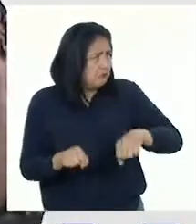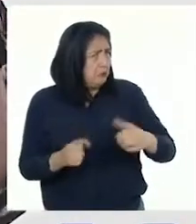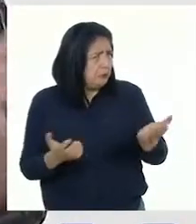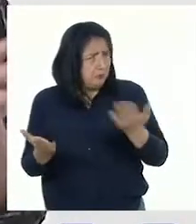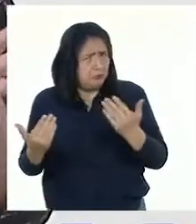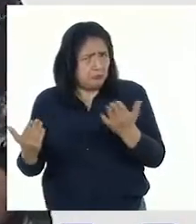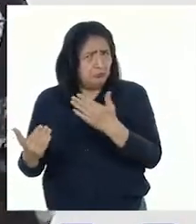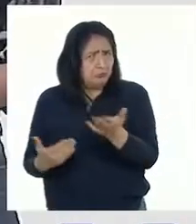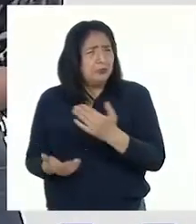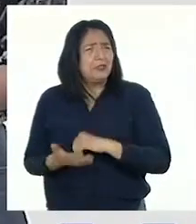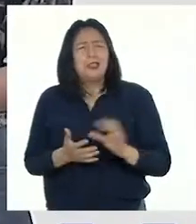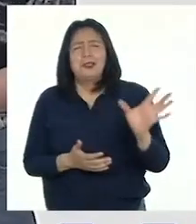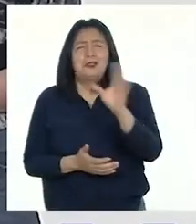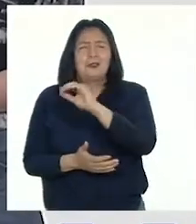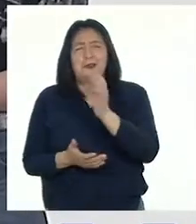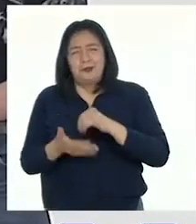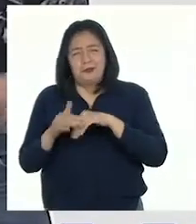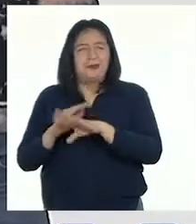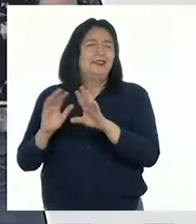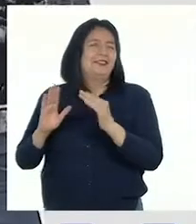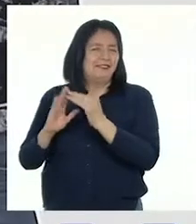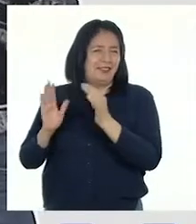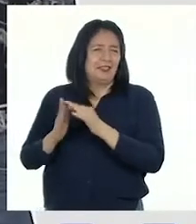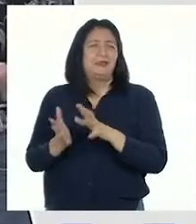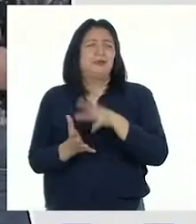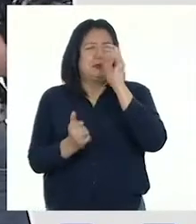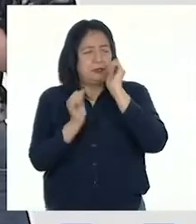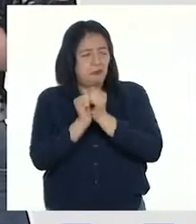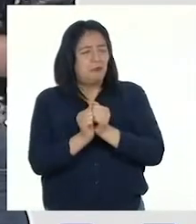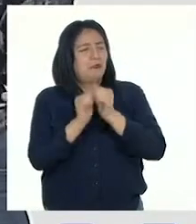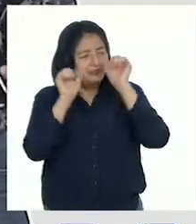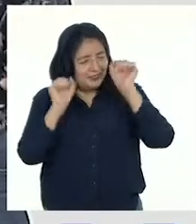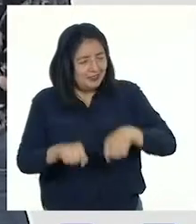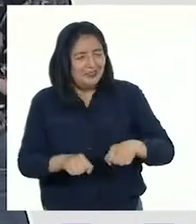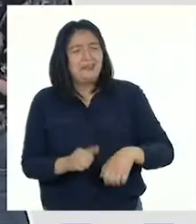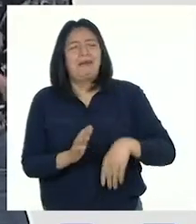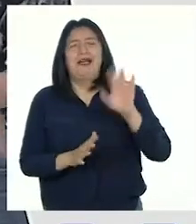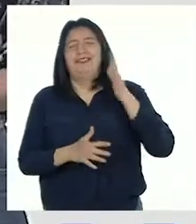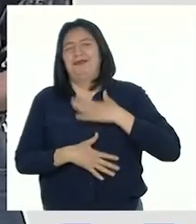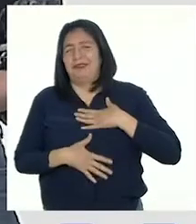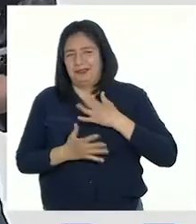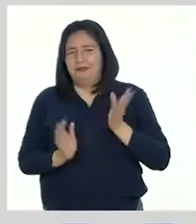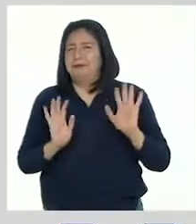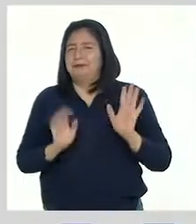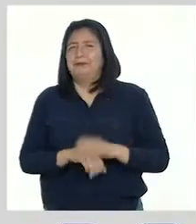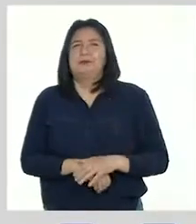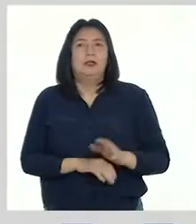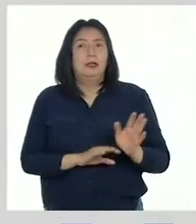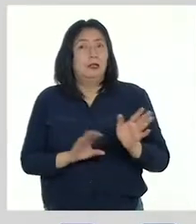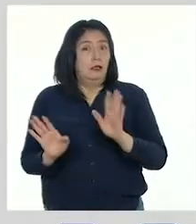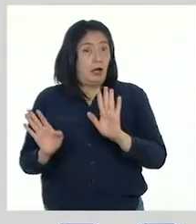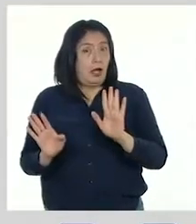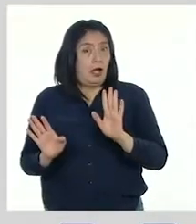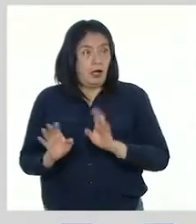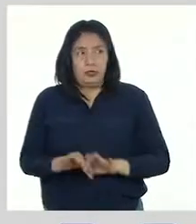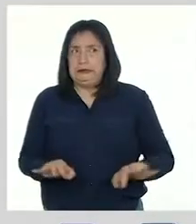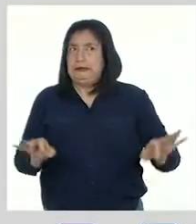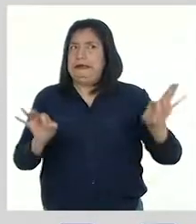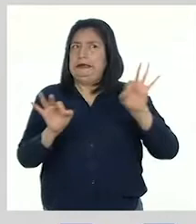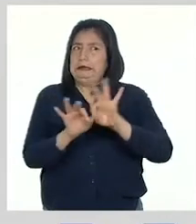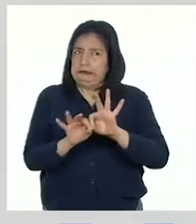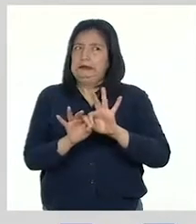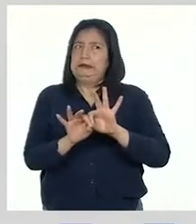invitar a todas y a todos los que estén con ustedes en casa porque aprender juntos siempre es mucho más entretenido. Fundamental e